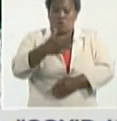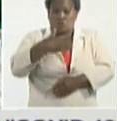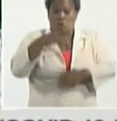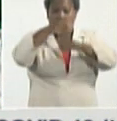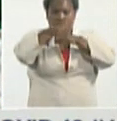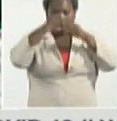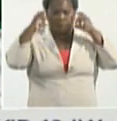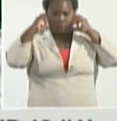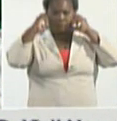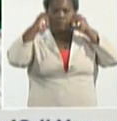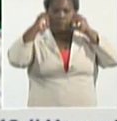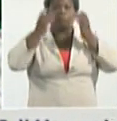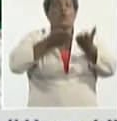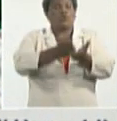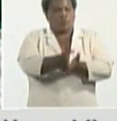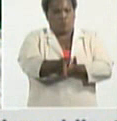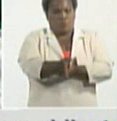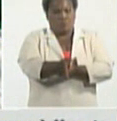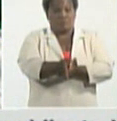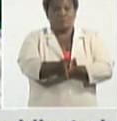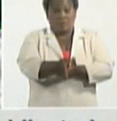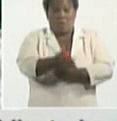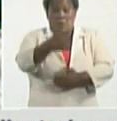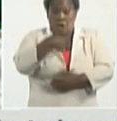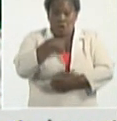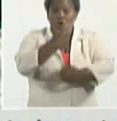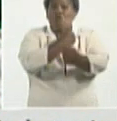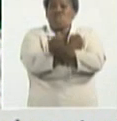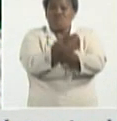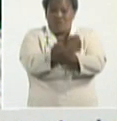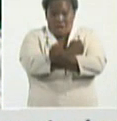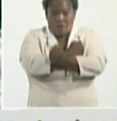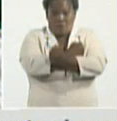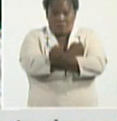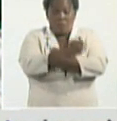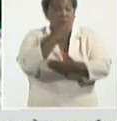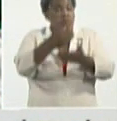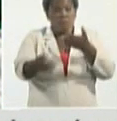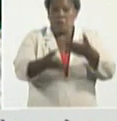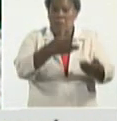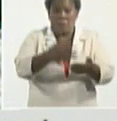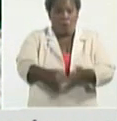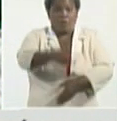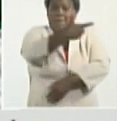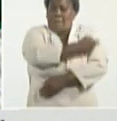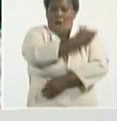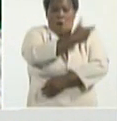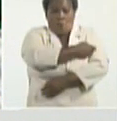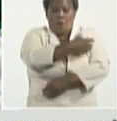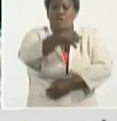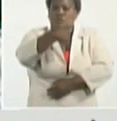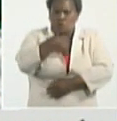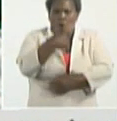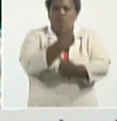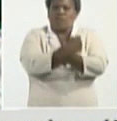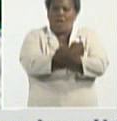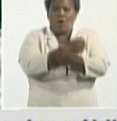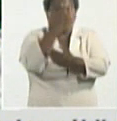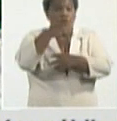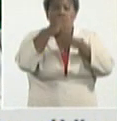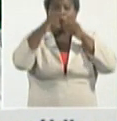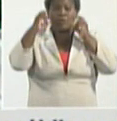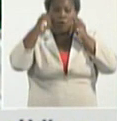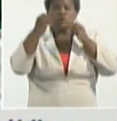porque si no me protejo yo tengo riesgo aún con mis tres dosis y mi tiempo suficiente yo tengo riesgo de